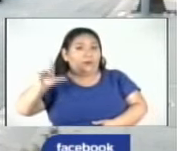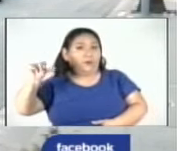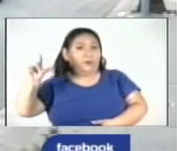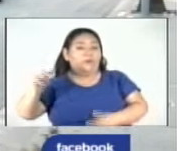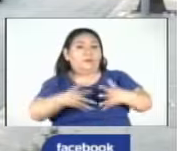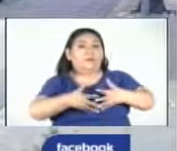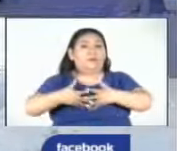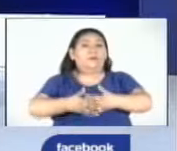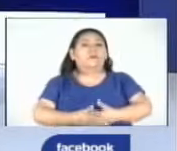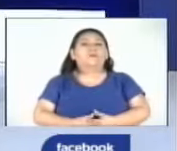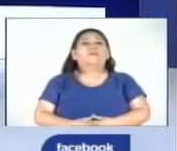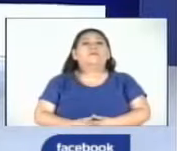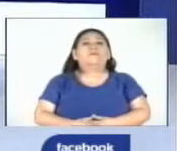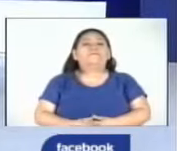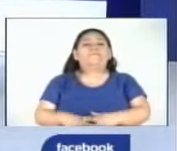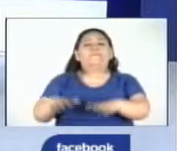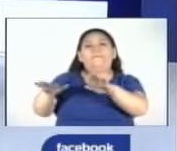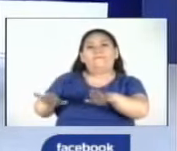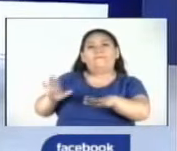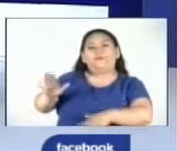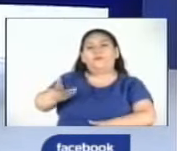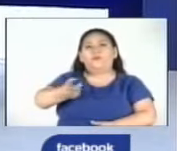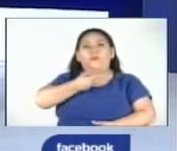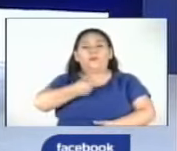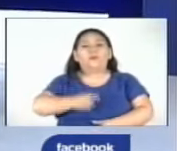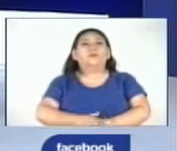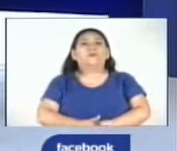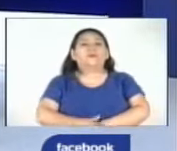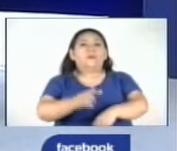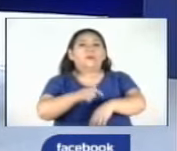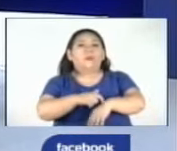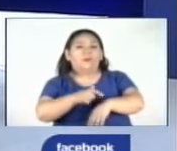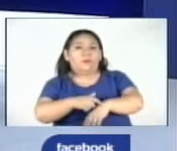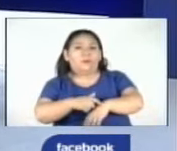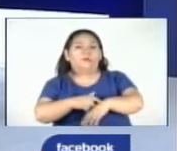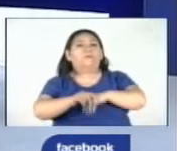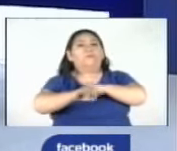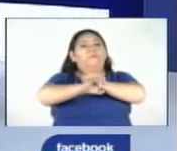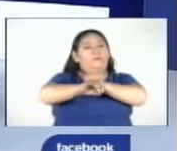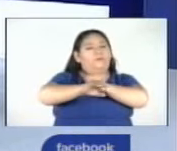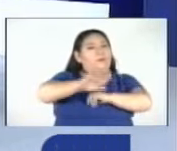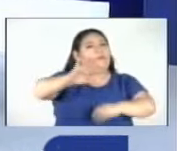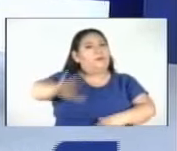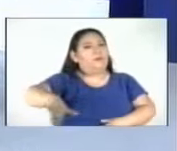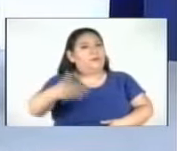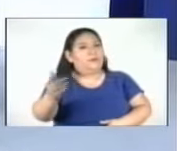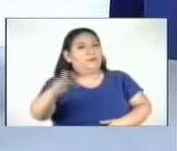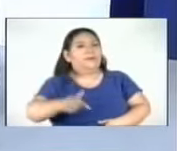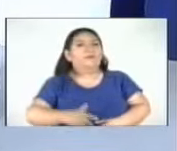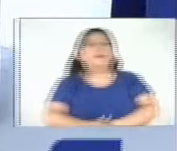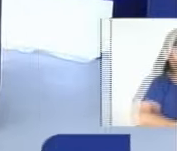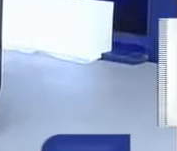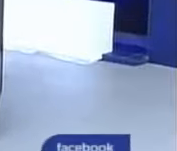Ernesto Cornejo. Gracias Ernesto por tu reporte. Con esta información también nos vamos a una pausa, volvemos en breve.